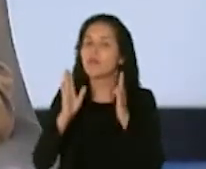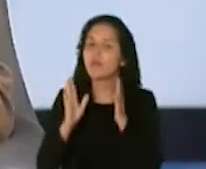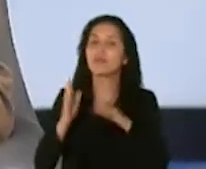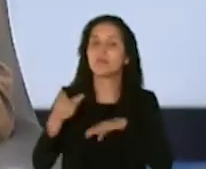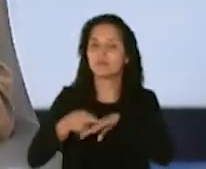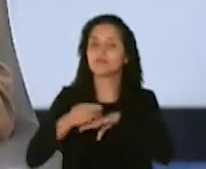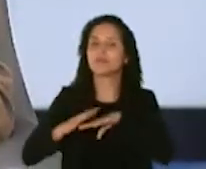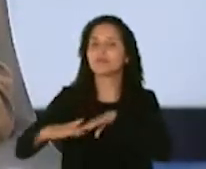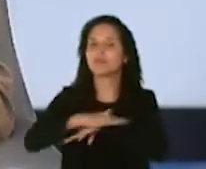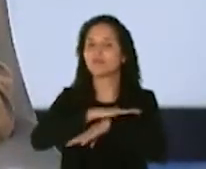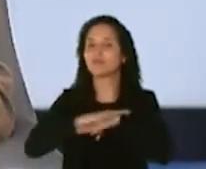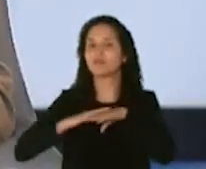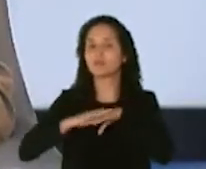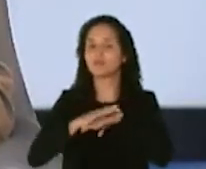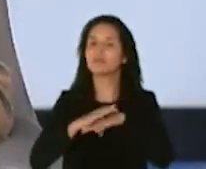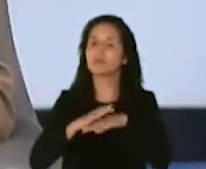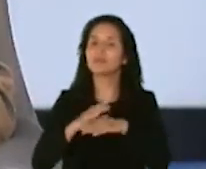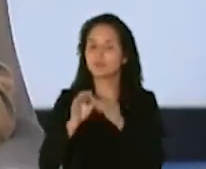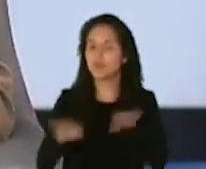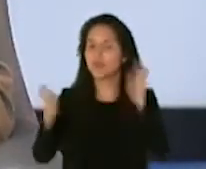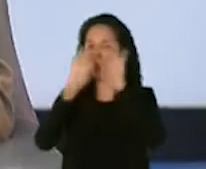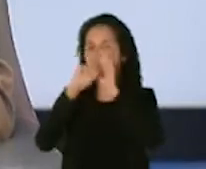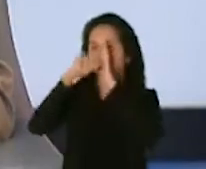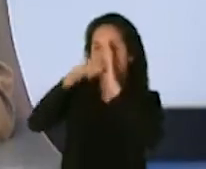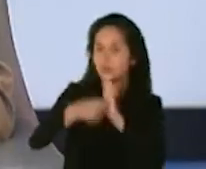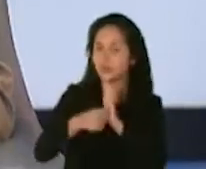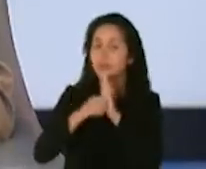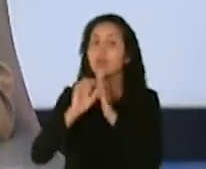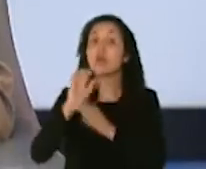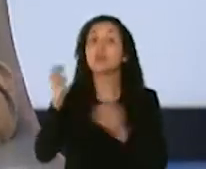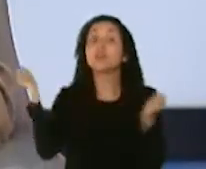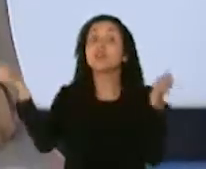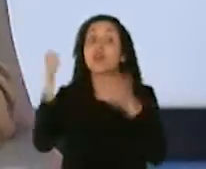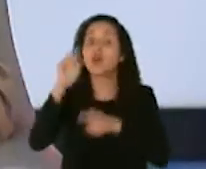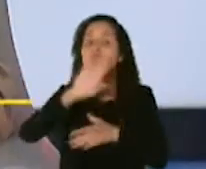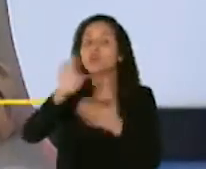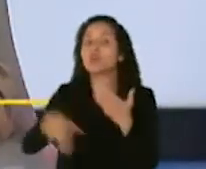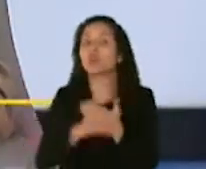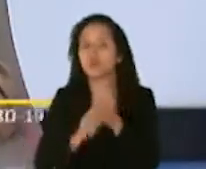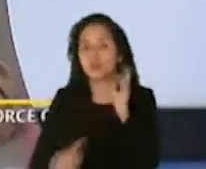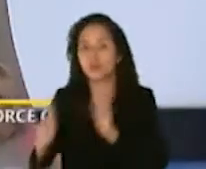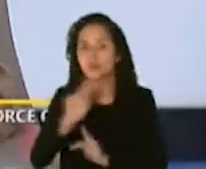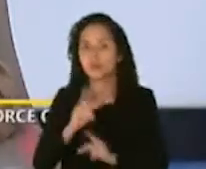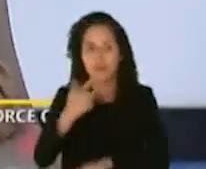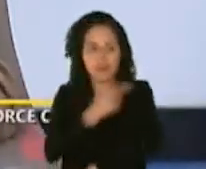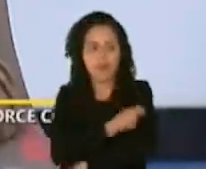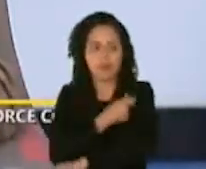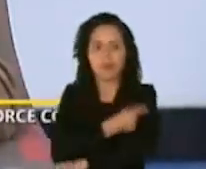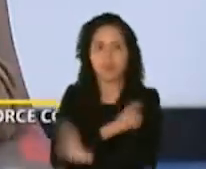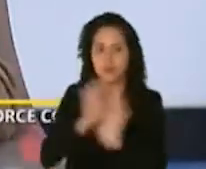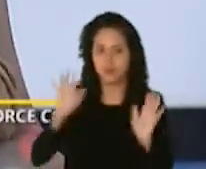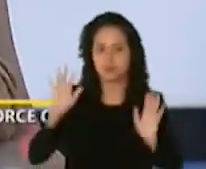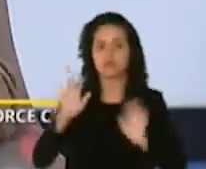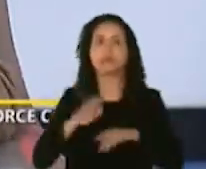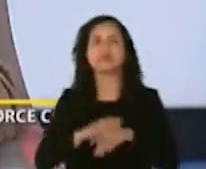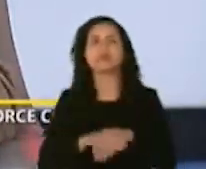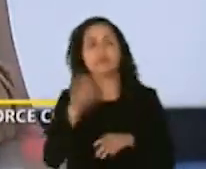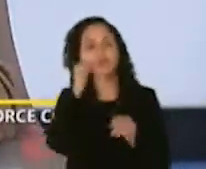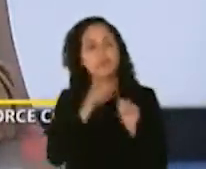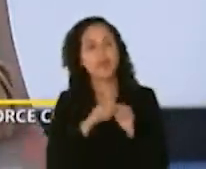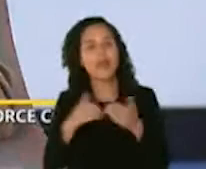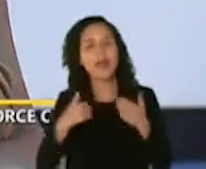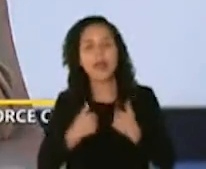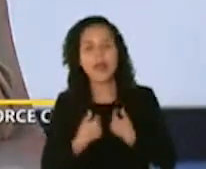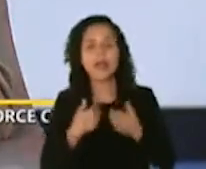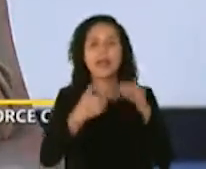isla yo creo que hay que enfatizar la importancia a todo el mundo de esta vacuna de lo que tenemos acuérdense que hay lo que se llama